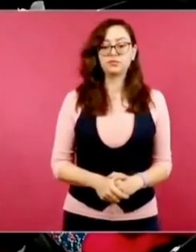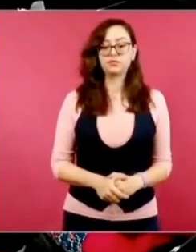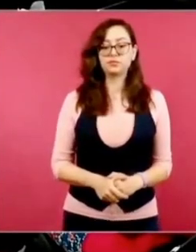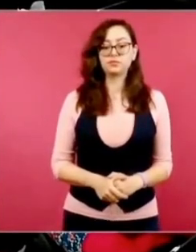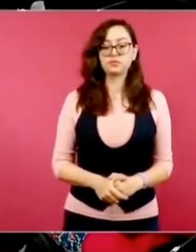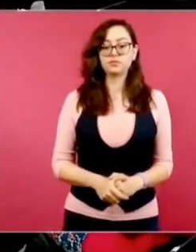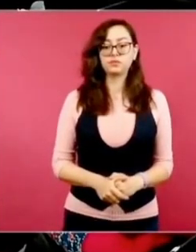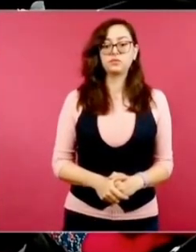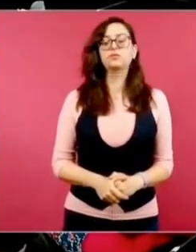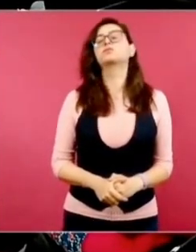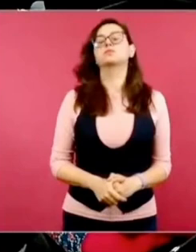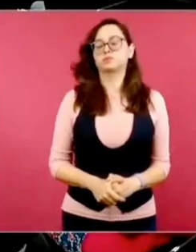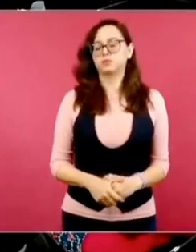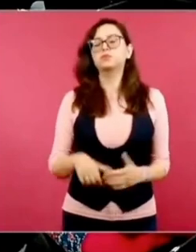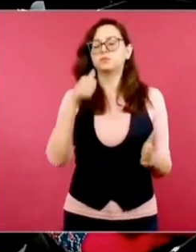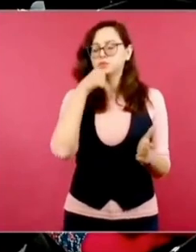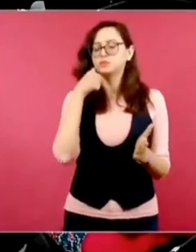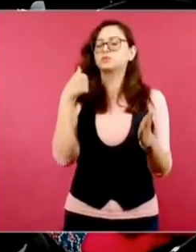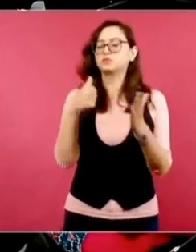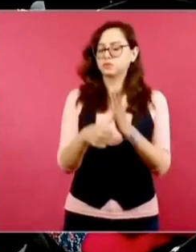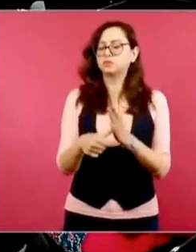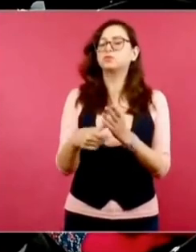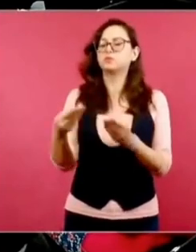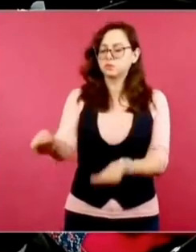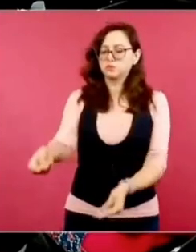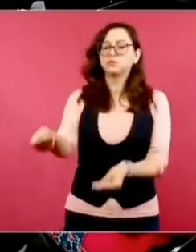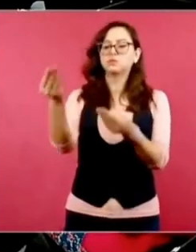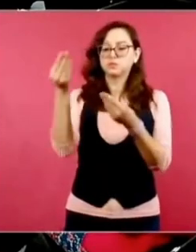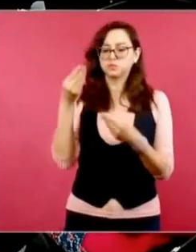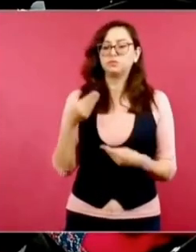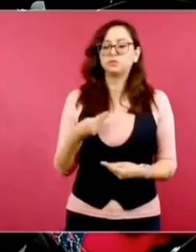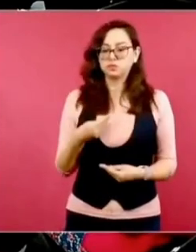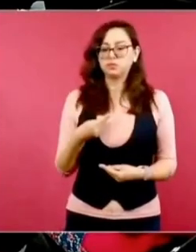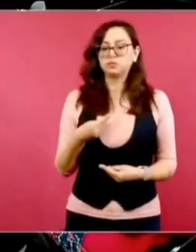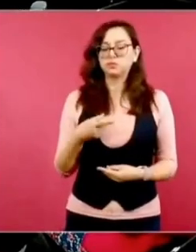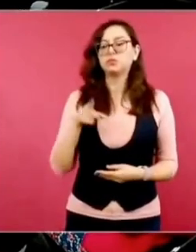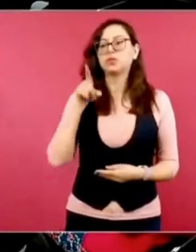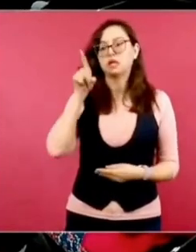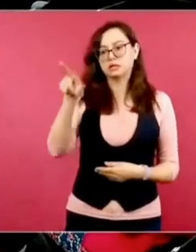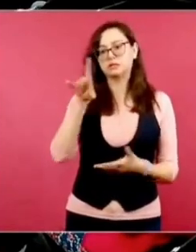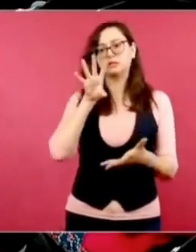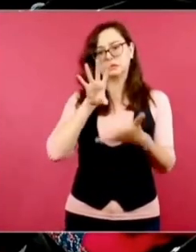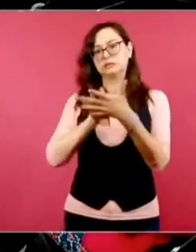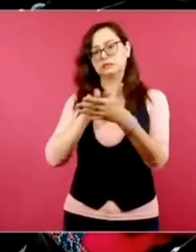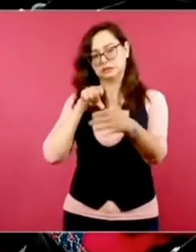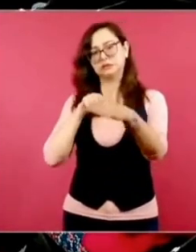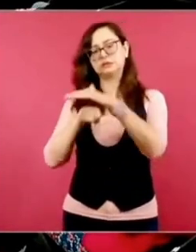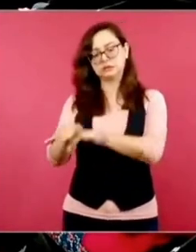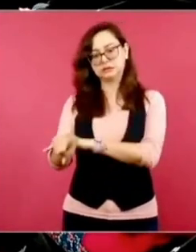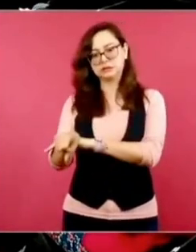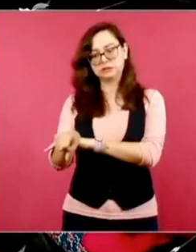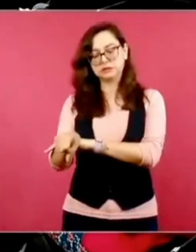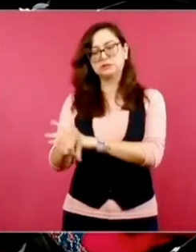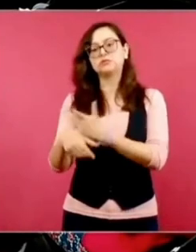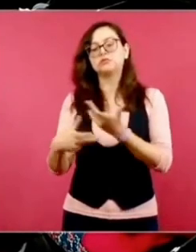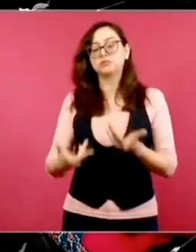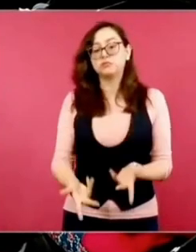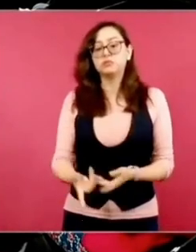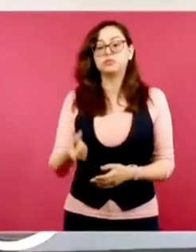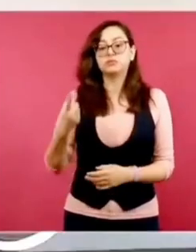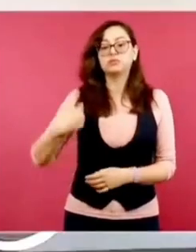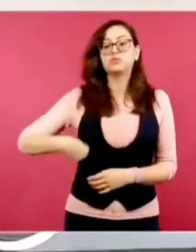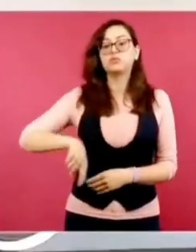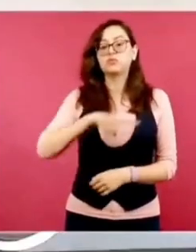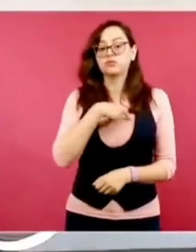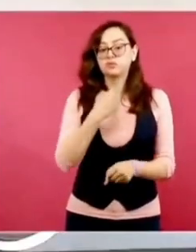Sí, recibimos la carta de Jorge Glass desde la prisión de Guayaquil. Y lo que estamos haciendo, acudiendo a